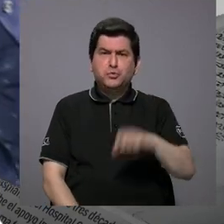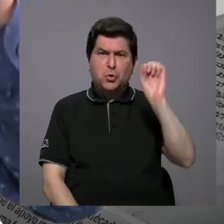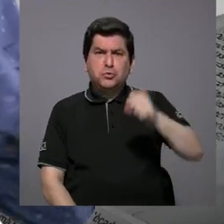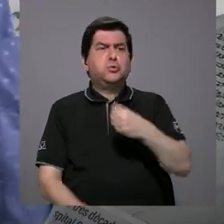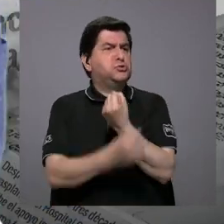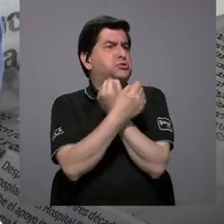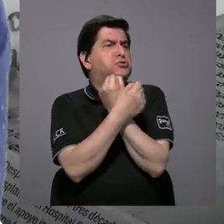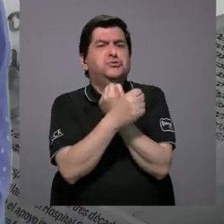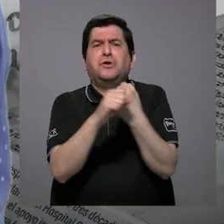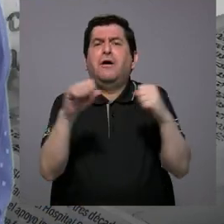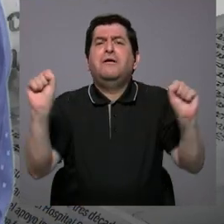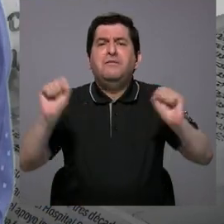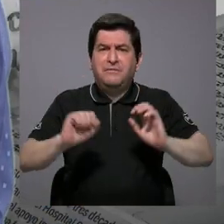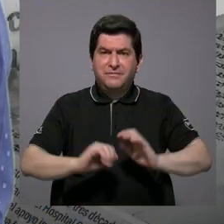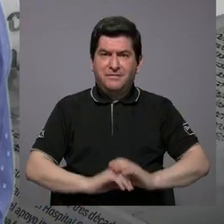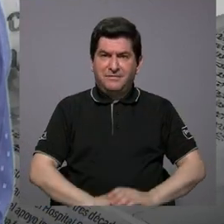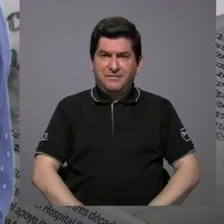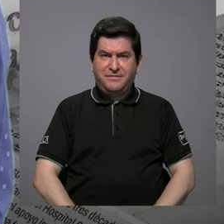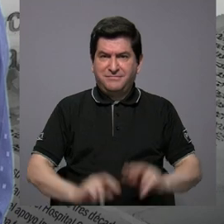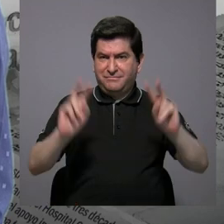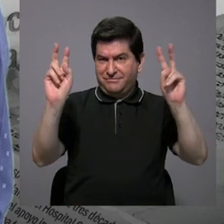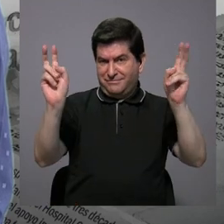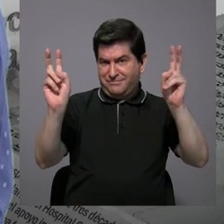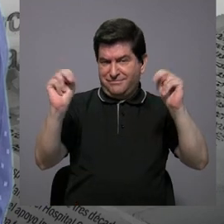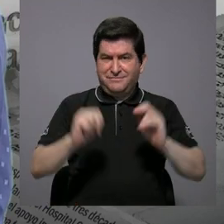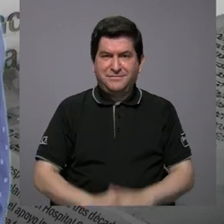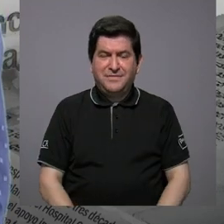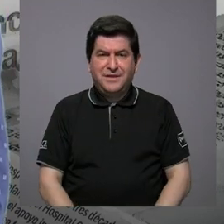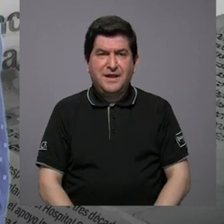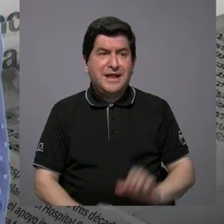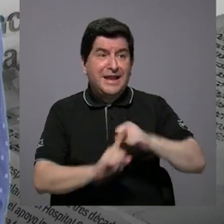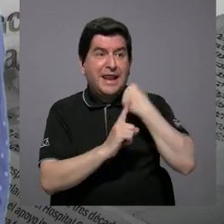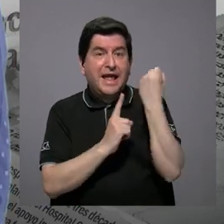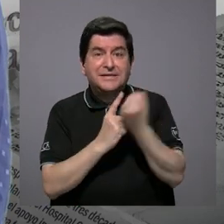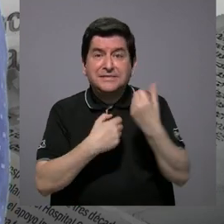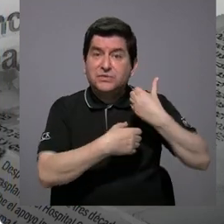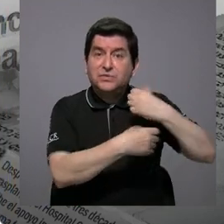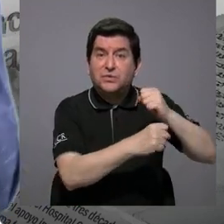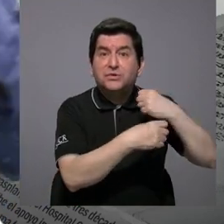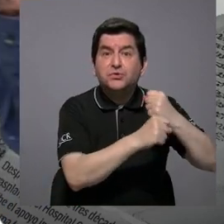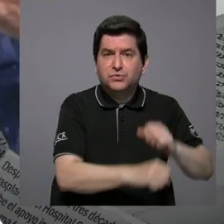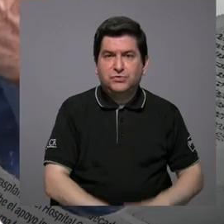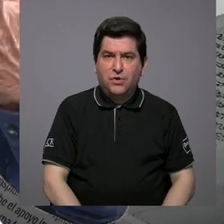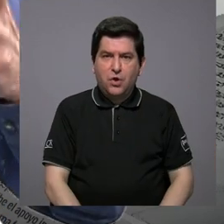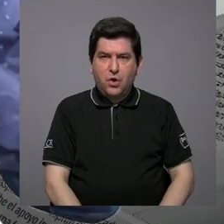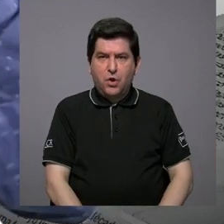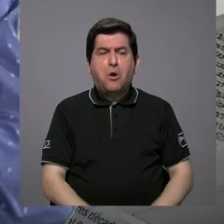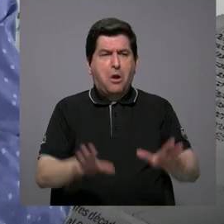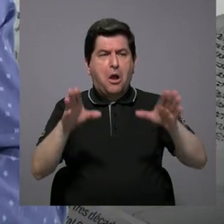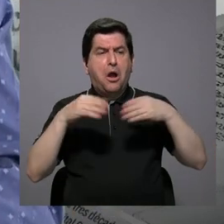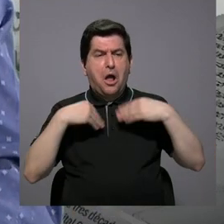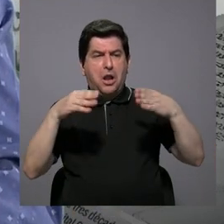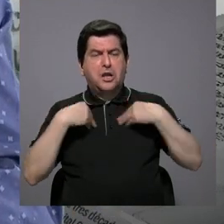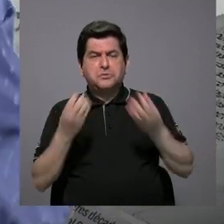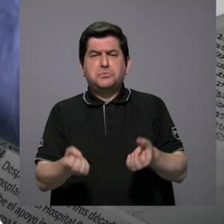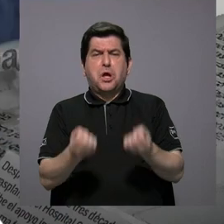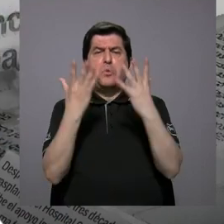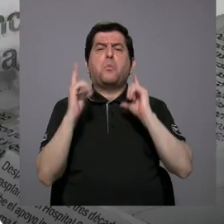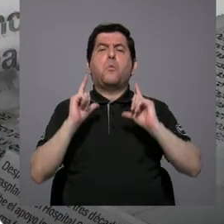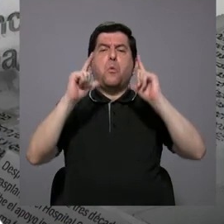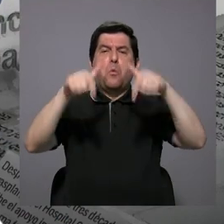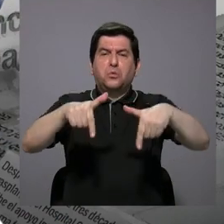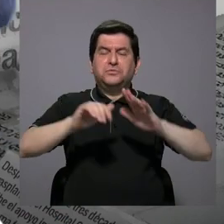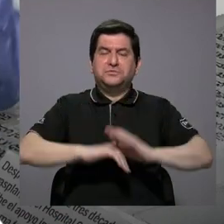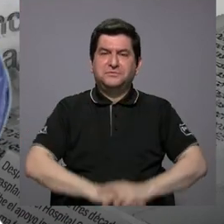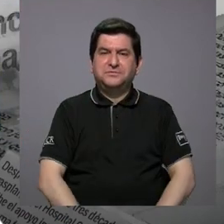salvando ¿Verdad? El pellejo a las municipalidades porque estamos recibiendo este montón de desechos.